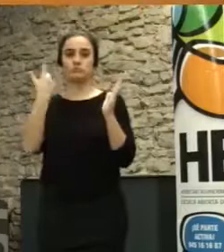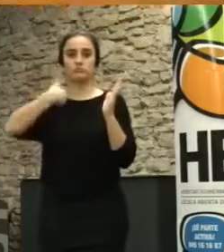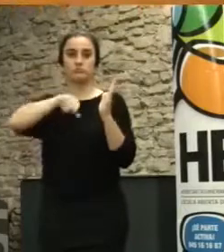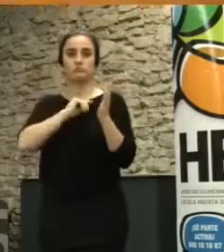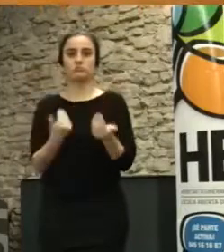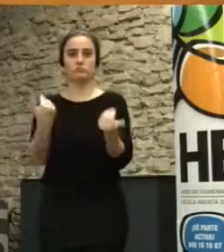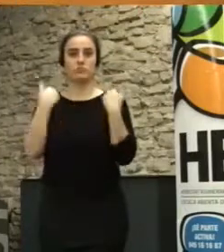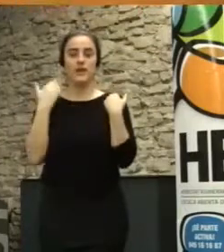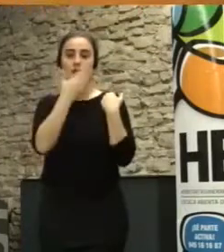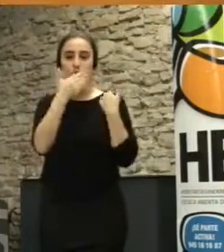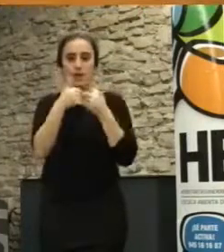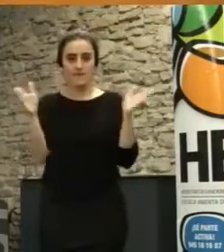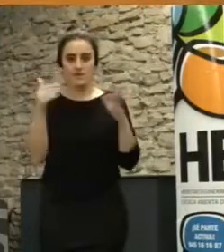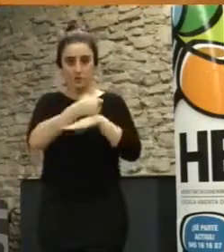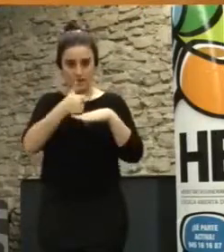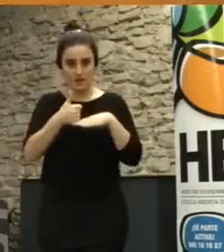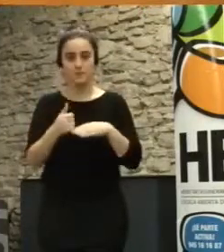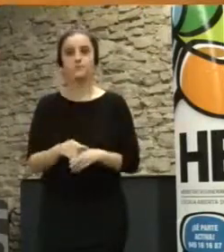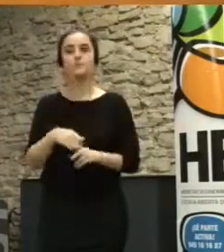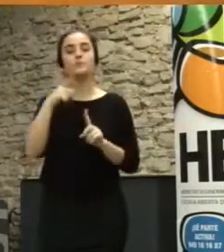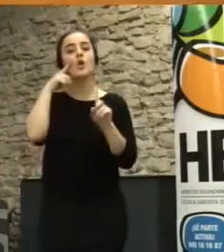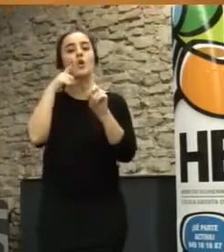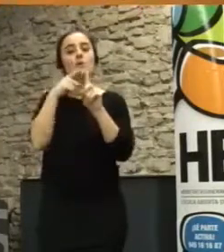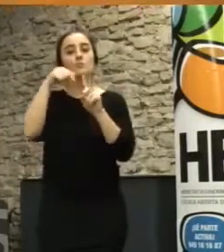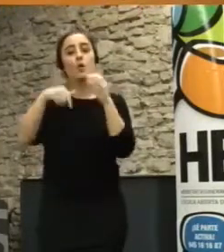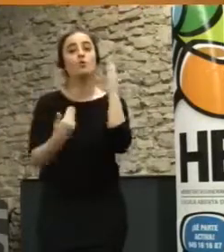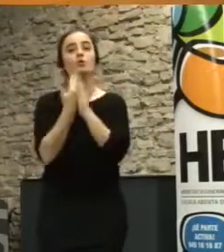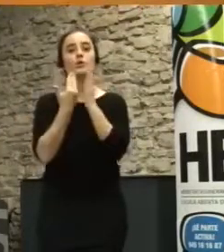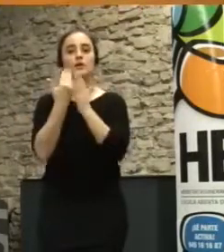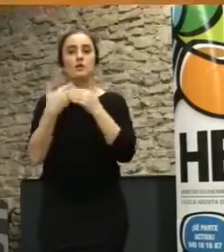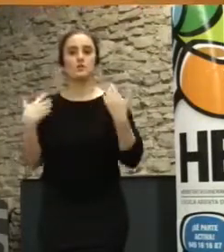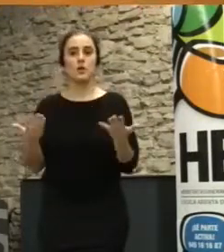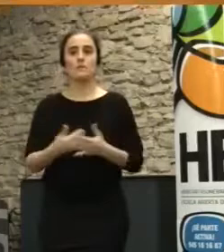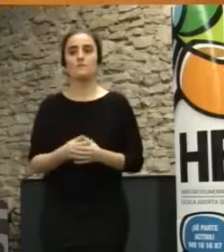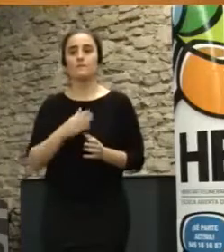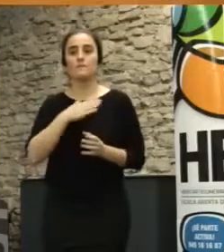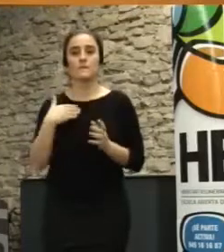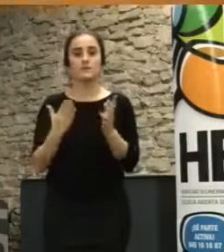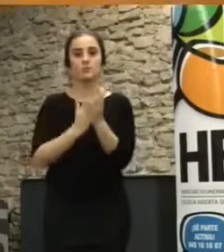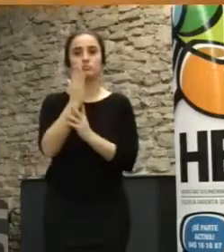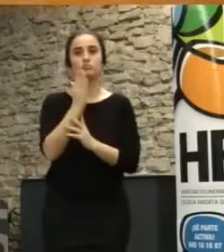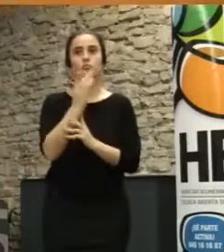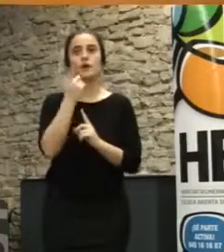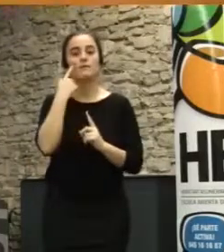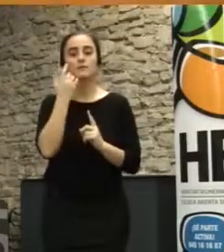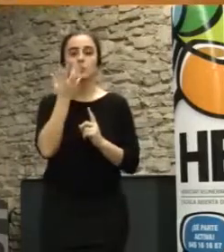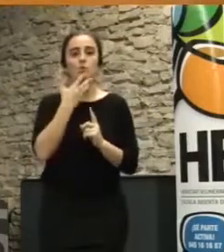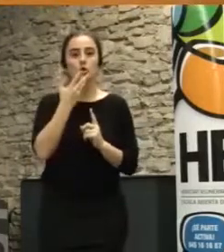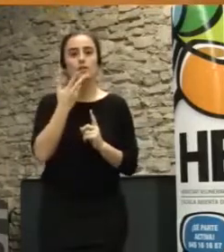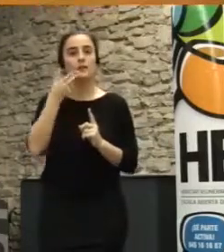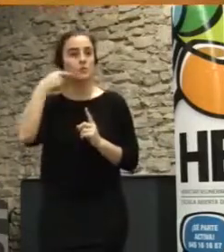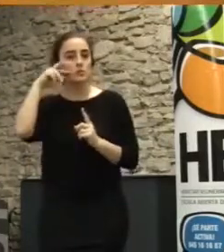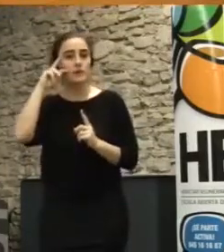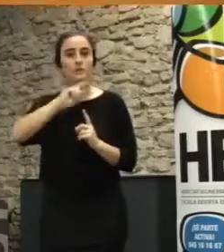Escuela Abierta de la Ciudadanía. El objeto de esta jornada hoy es, por un lado, que podamos conocer diversas